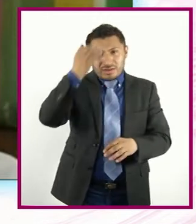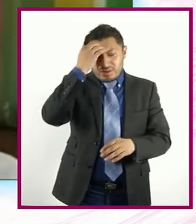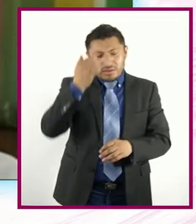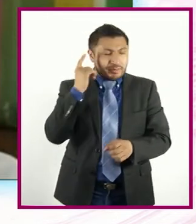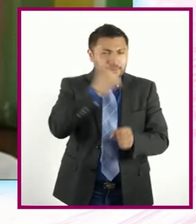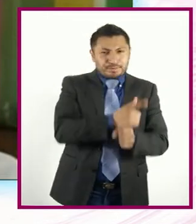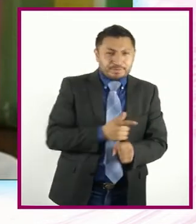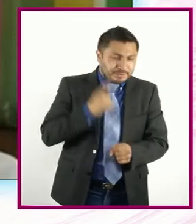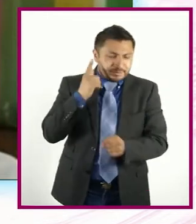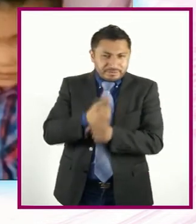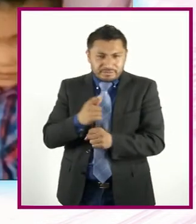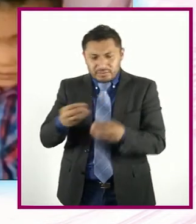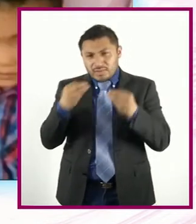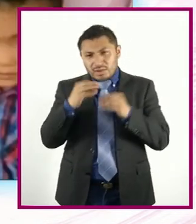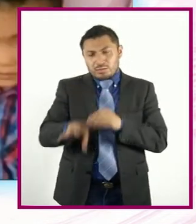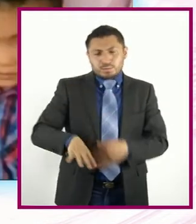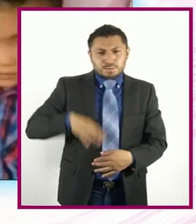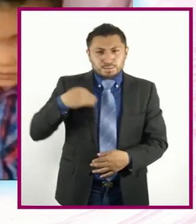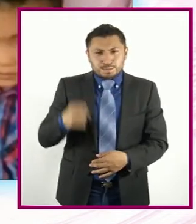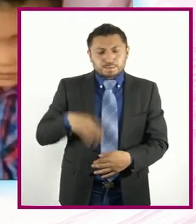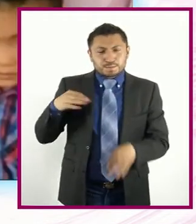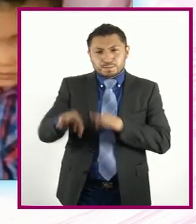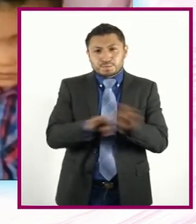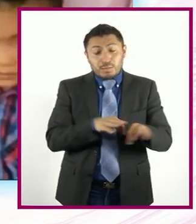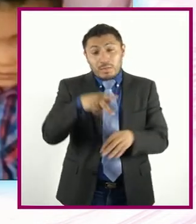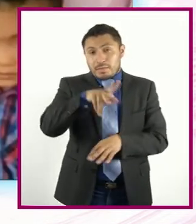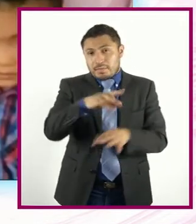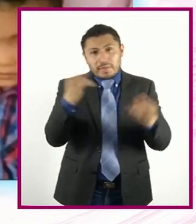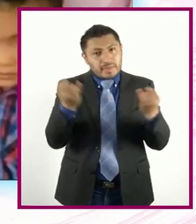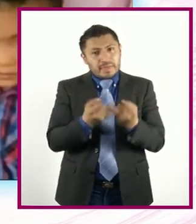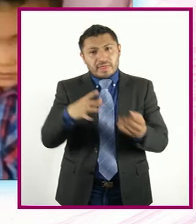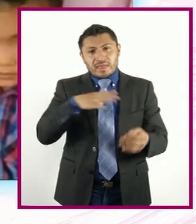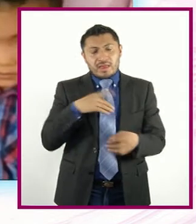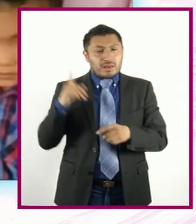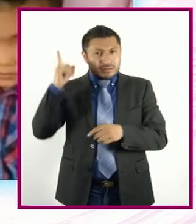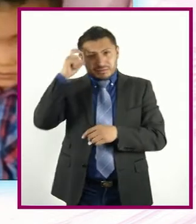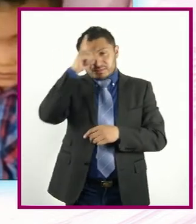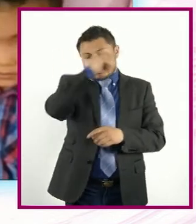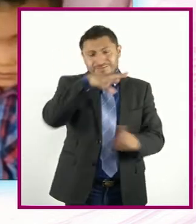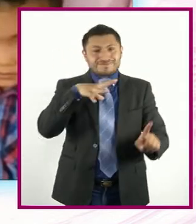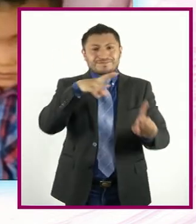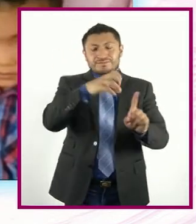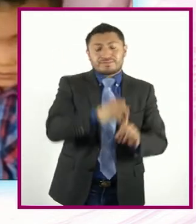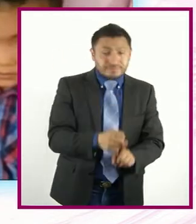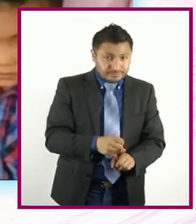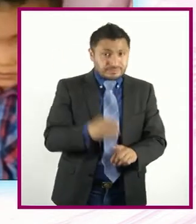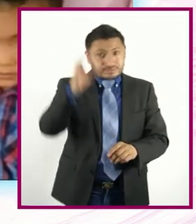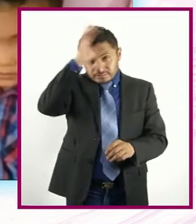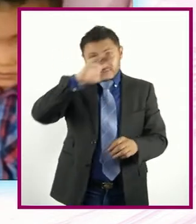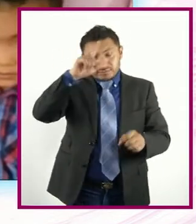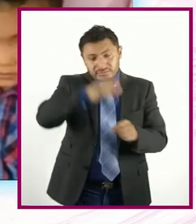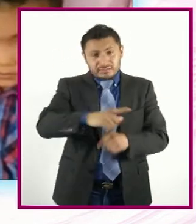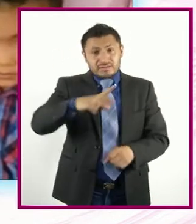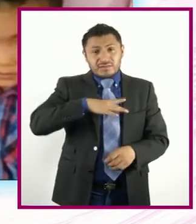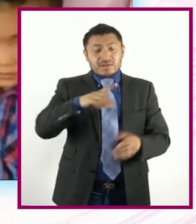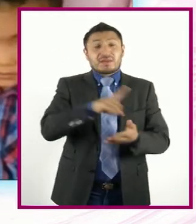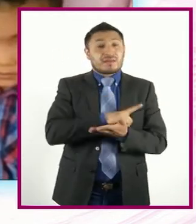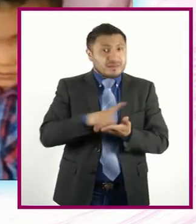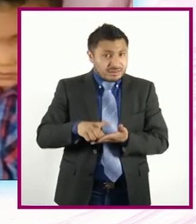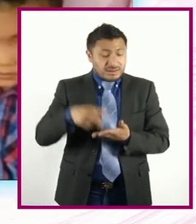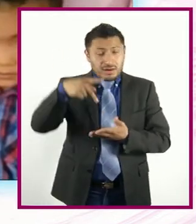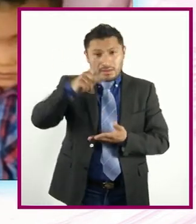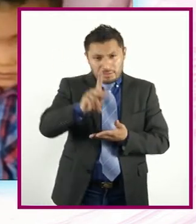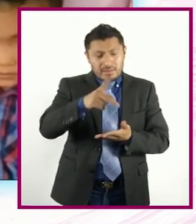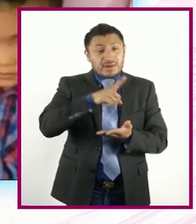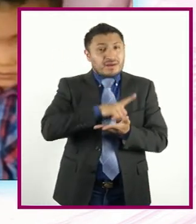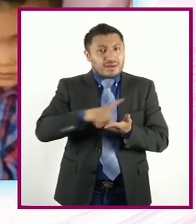descubrimiento De mucho trabajo Pero también Un camino De conquista La cultura Se nos ofrece Como un derecho Pero un